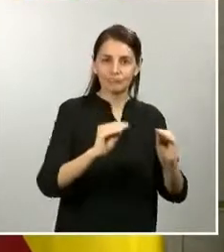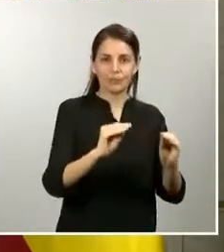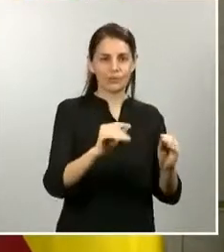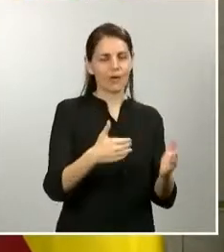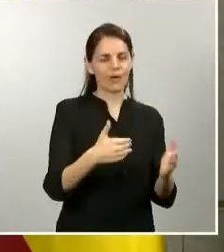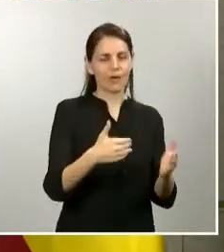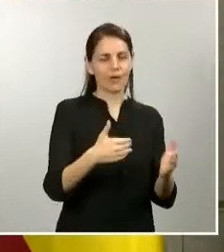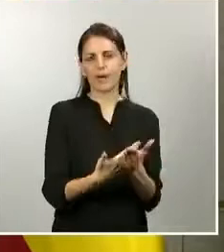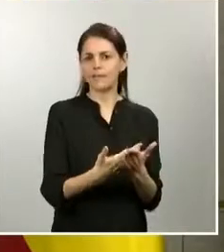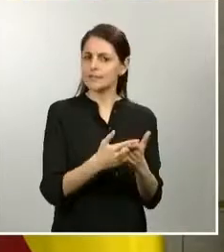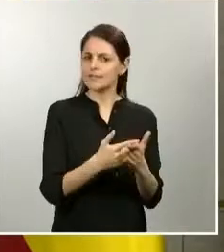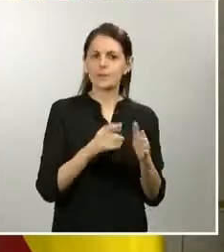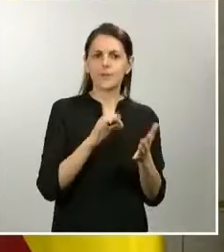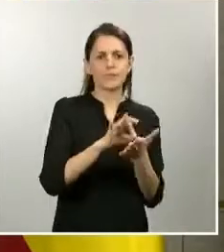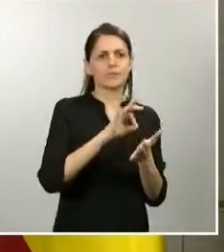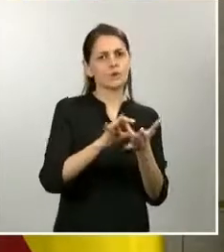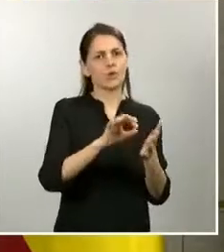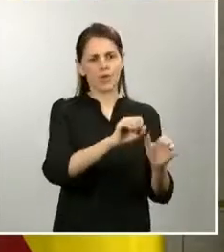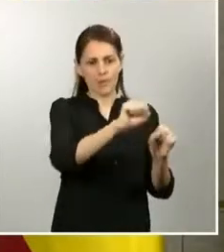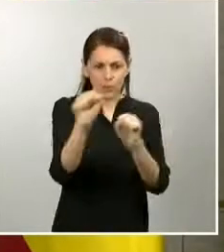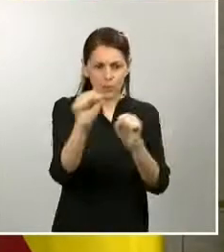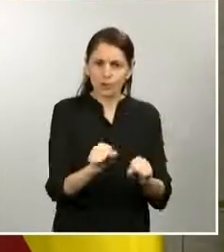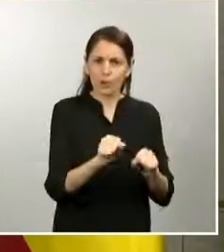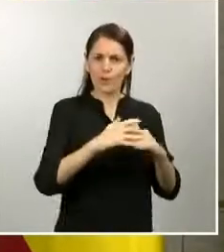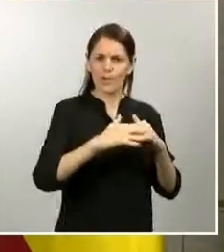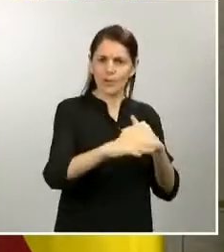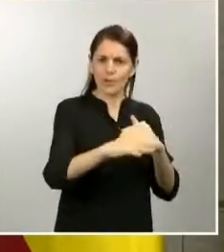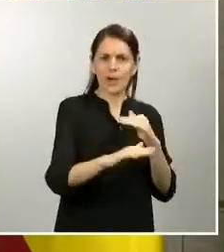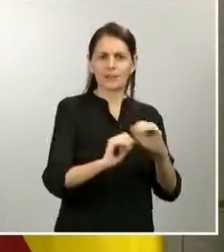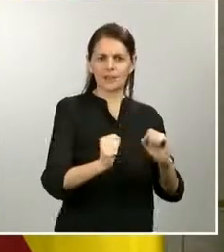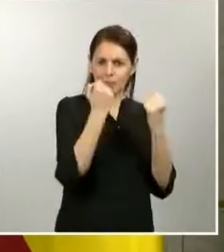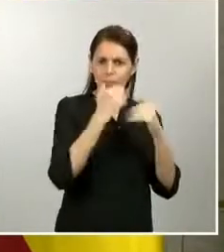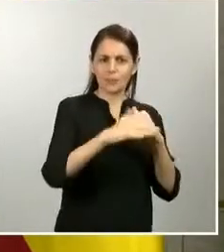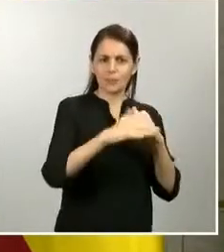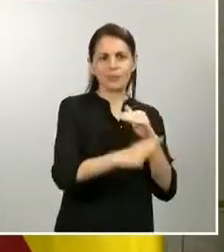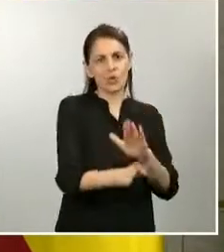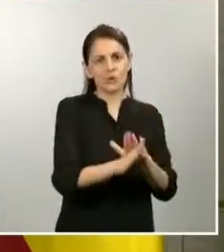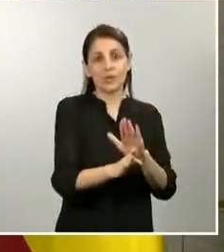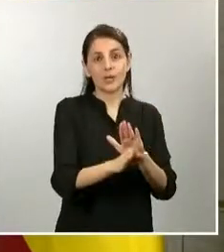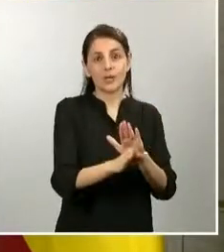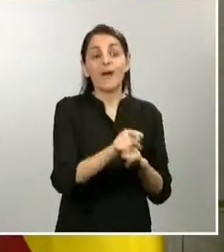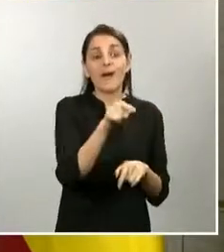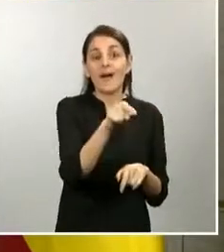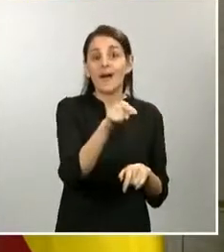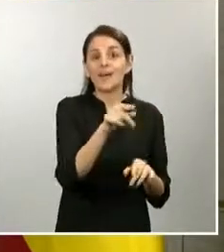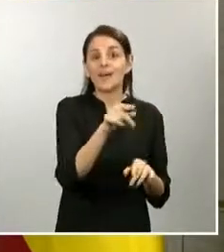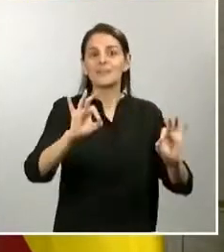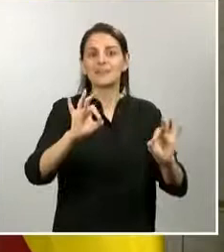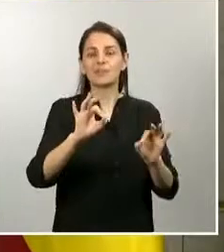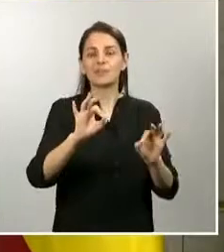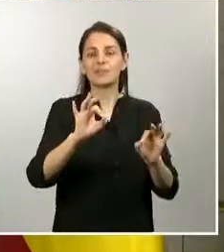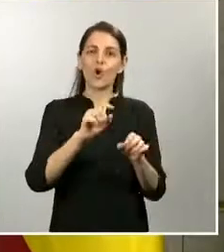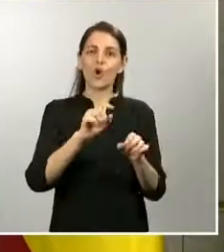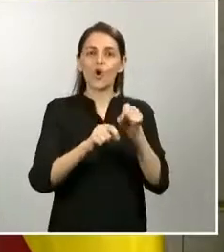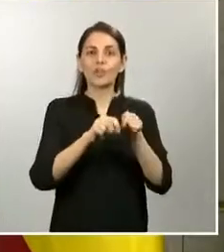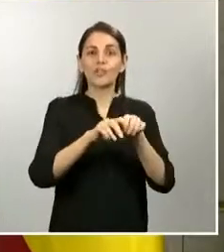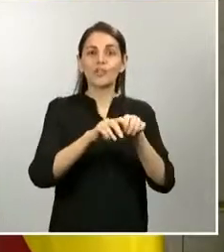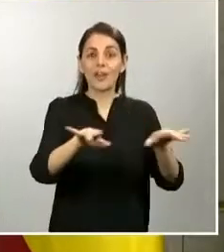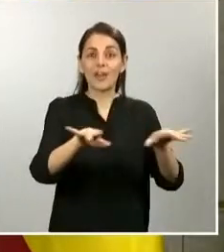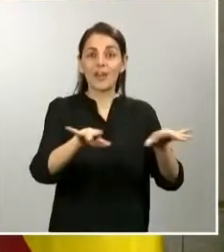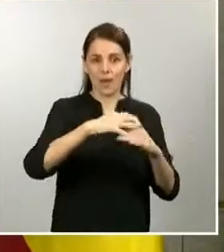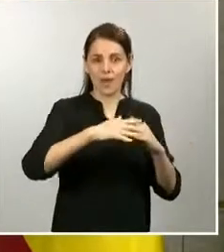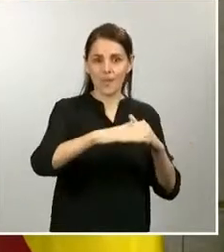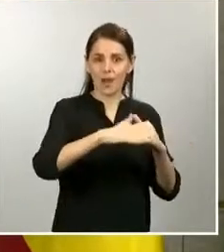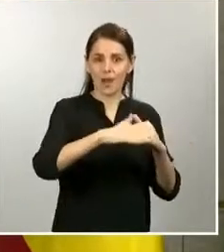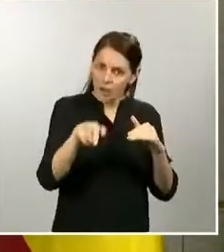marítimo y protección contra la contaminación marítima. Afortunadamente la